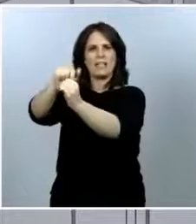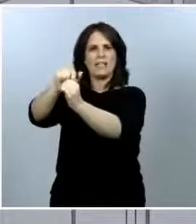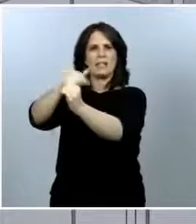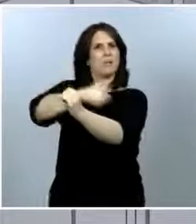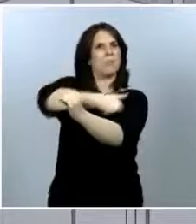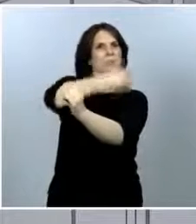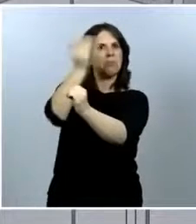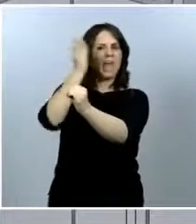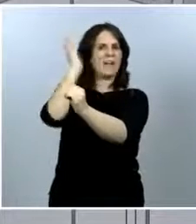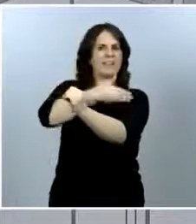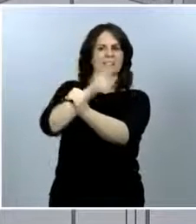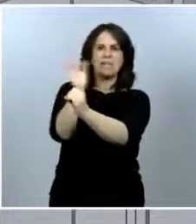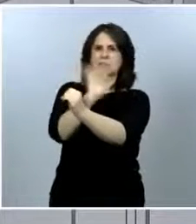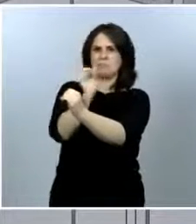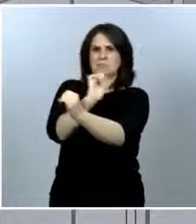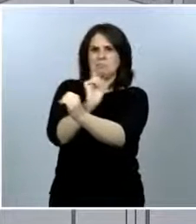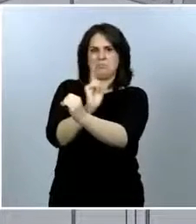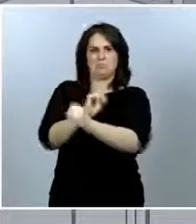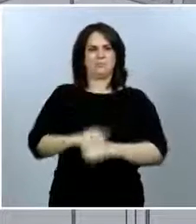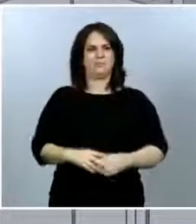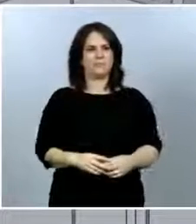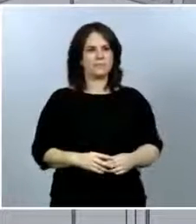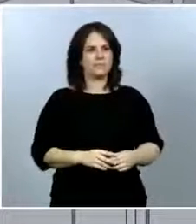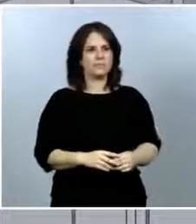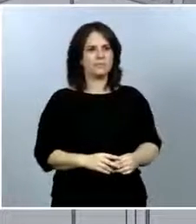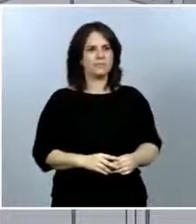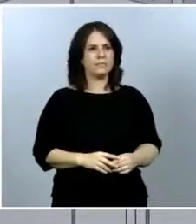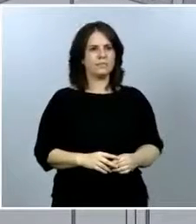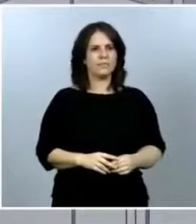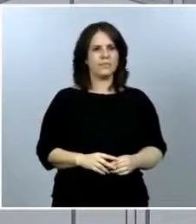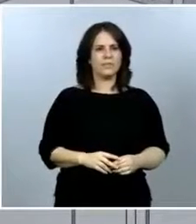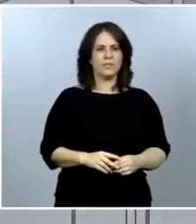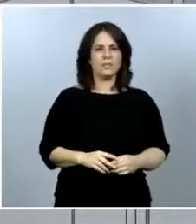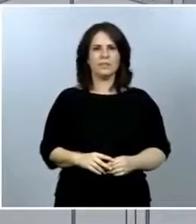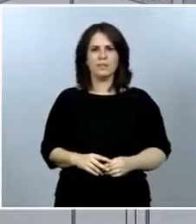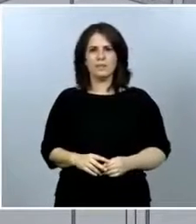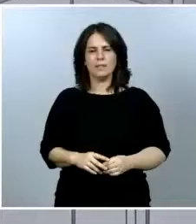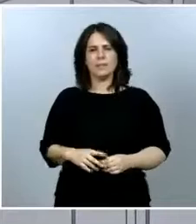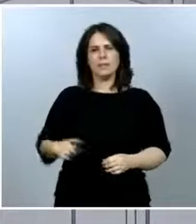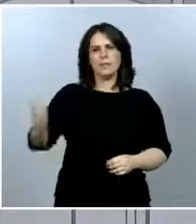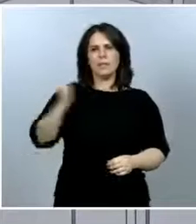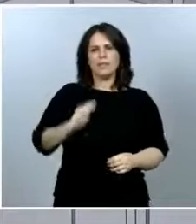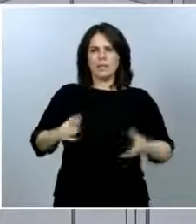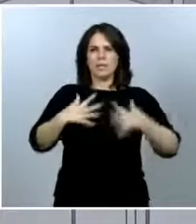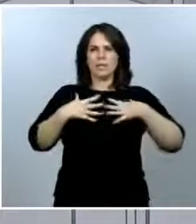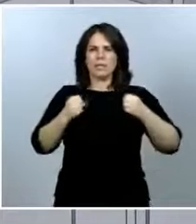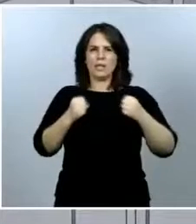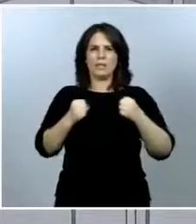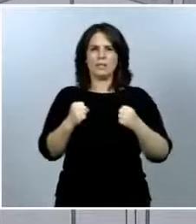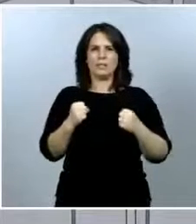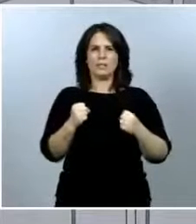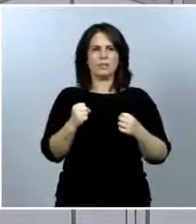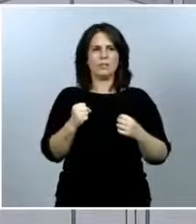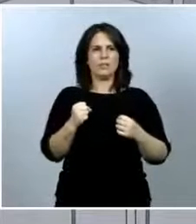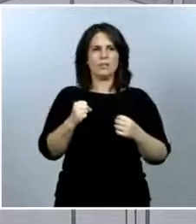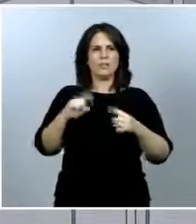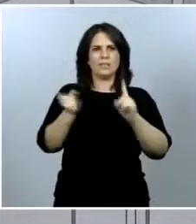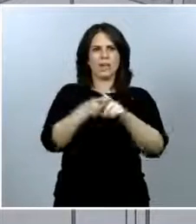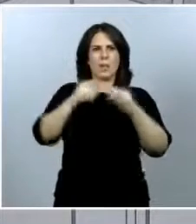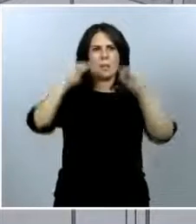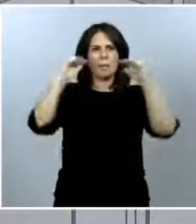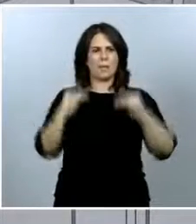gran parte del territorio. Los profesionales sanitarios cada vez se detectan menos, una vez que ya se han hecho